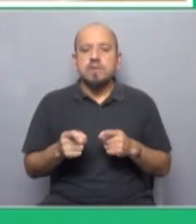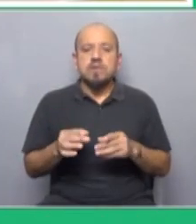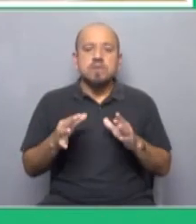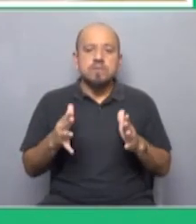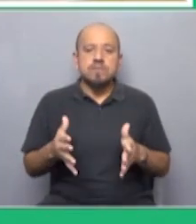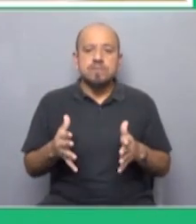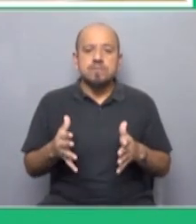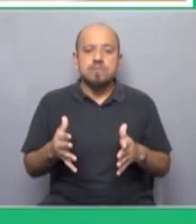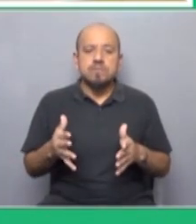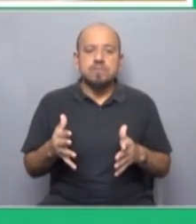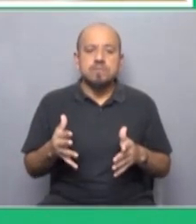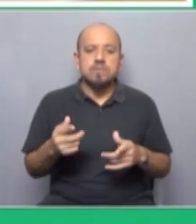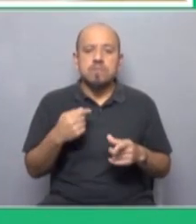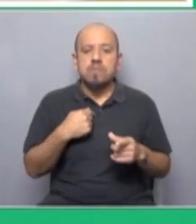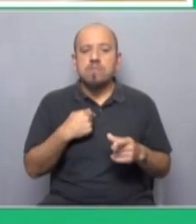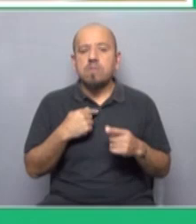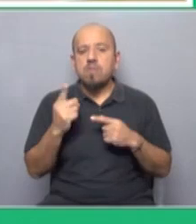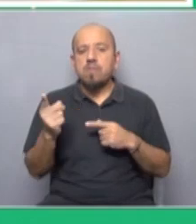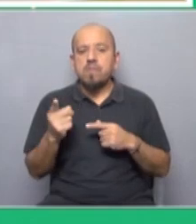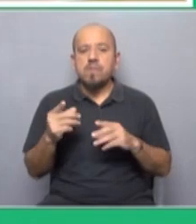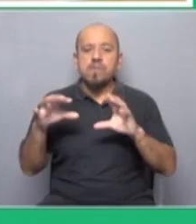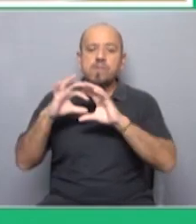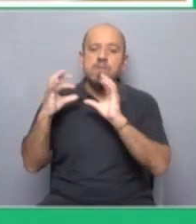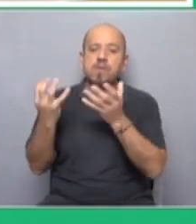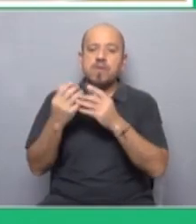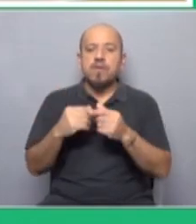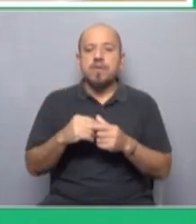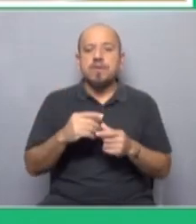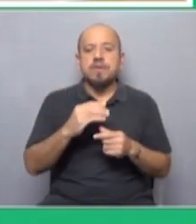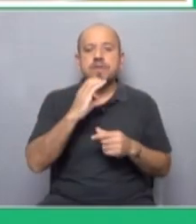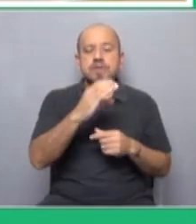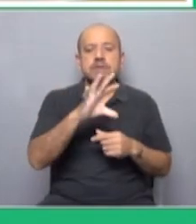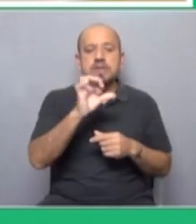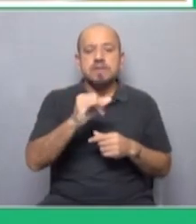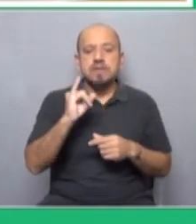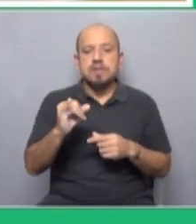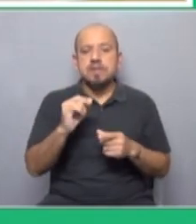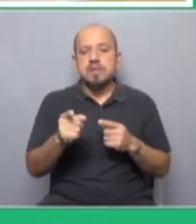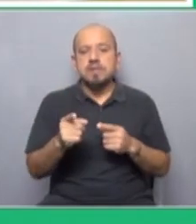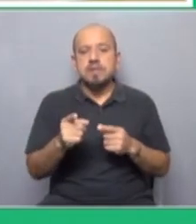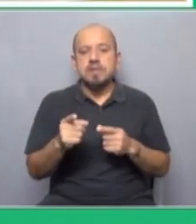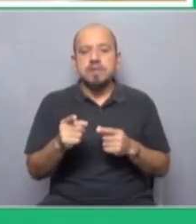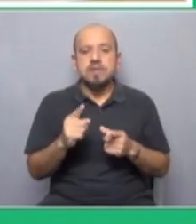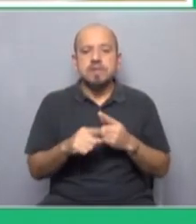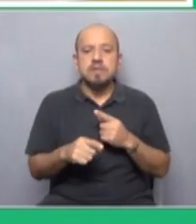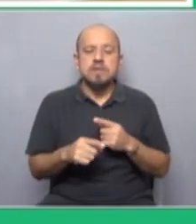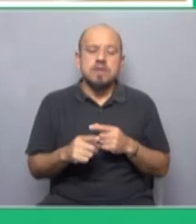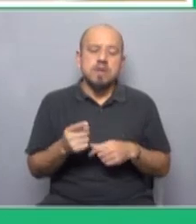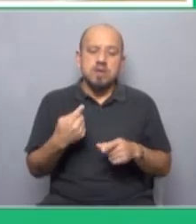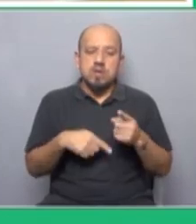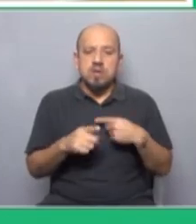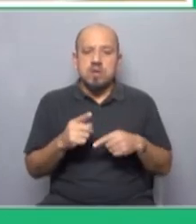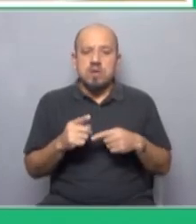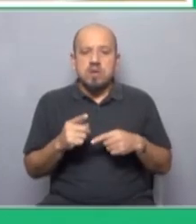son parte de nuestra central mundial que es la CCI la Confederación Internacional Sindical entonces